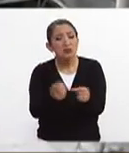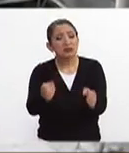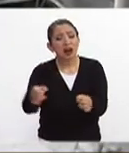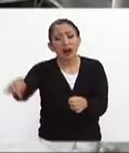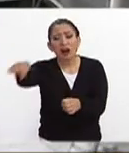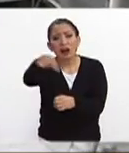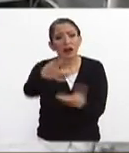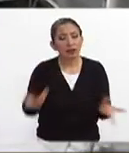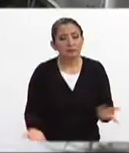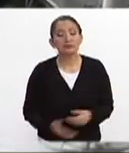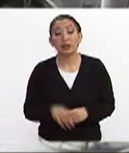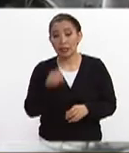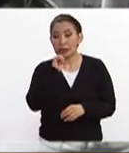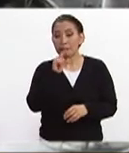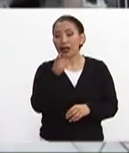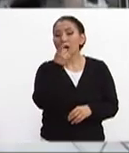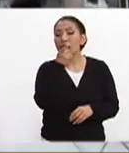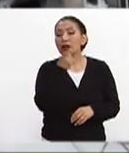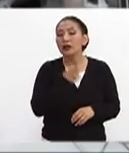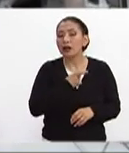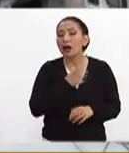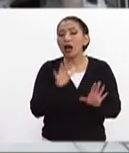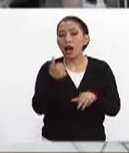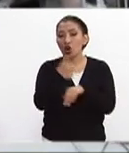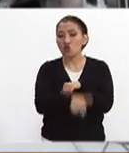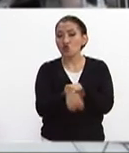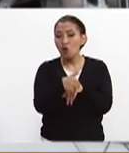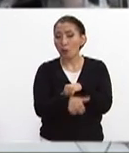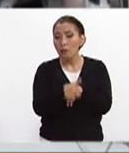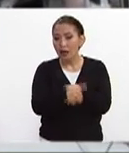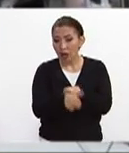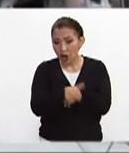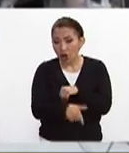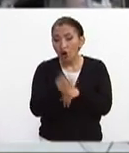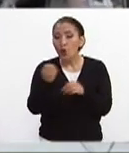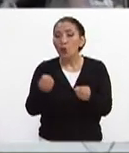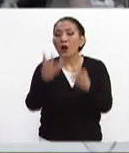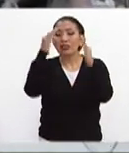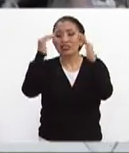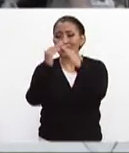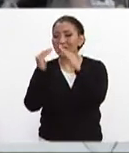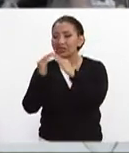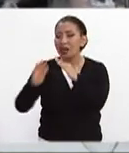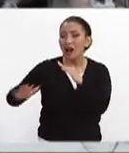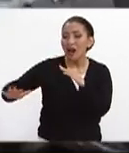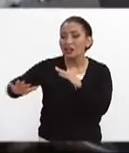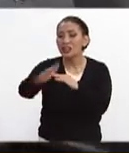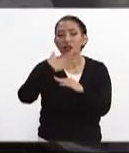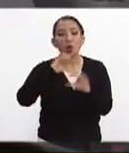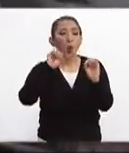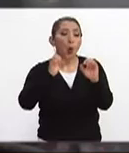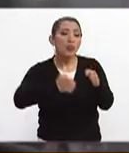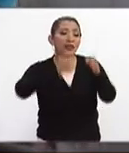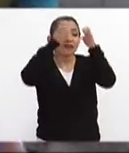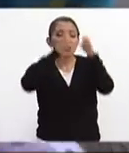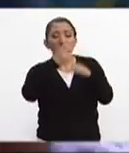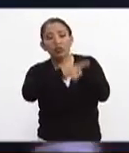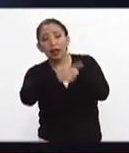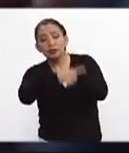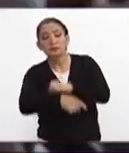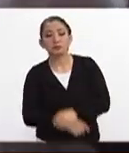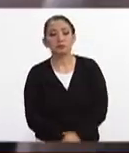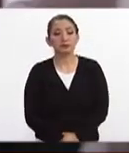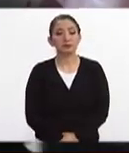el número o que nos recuerde el número de viviendas y estructuras afectadas ahí en Morelos.